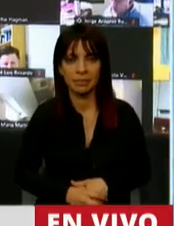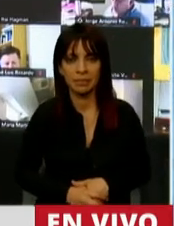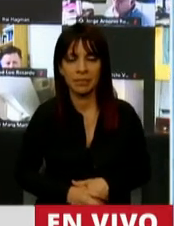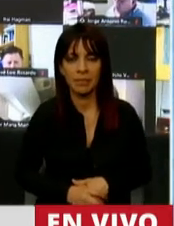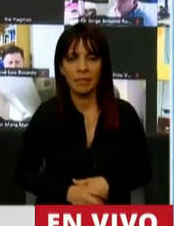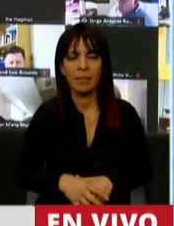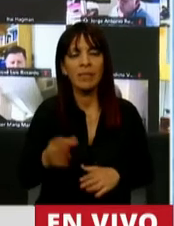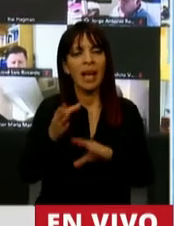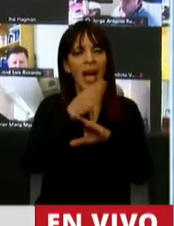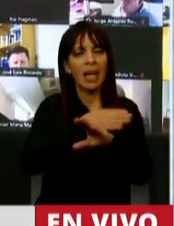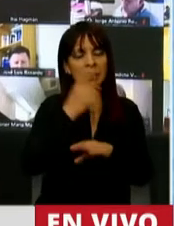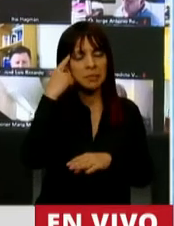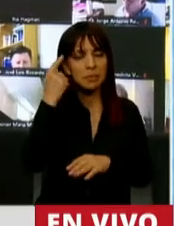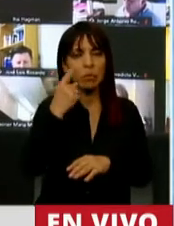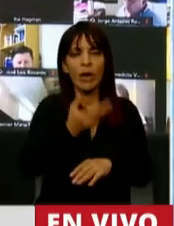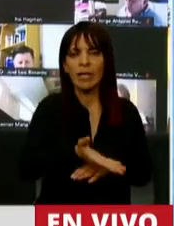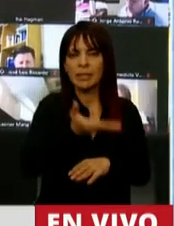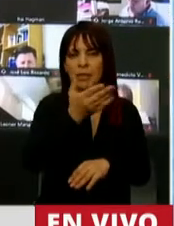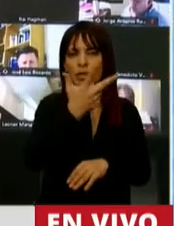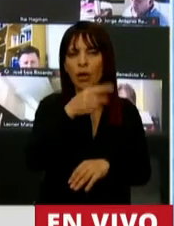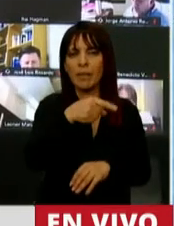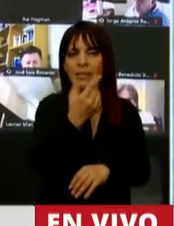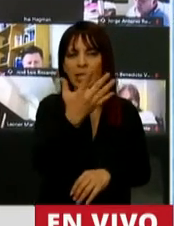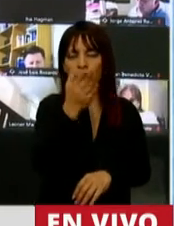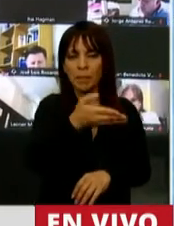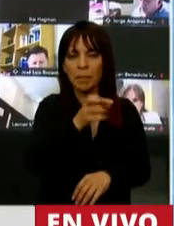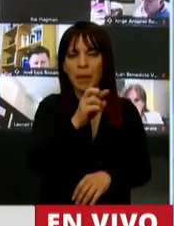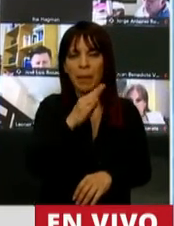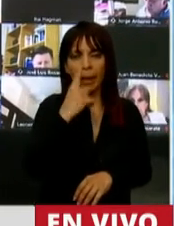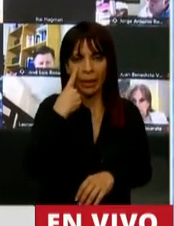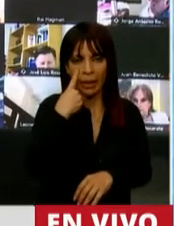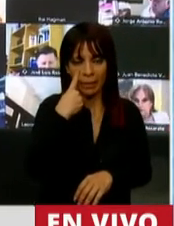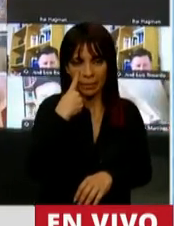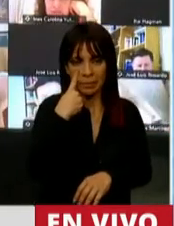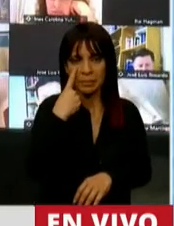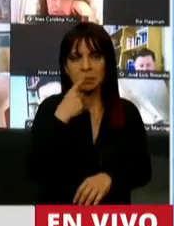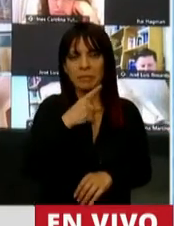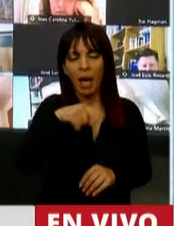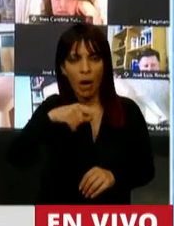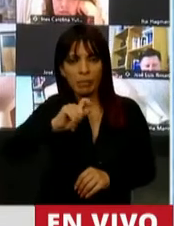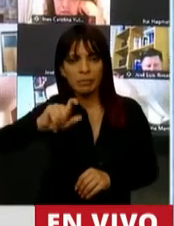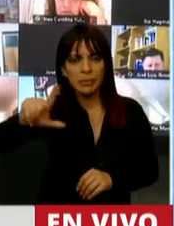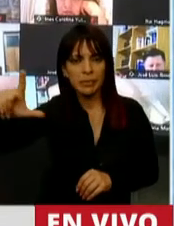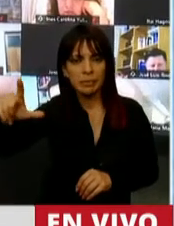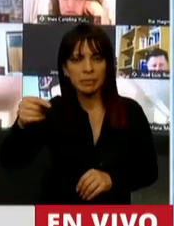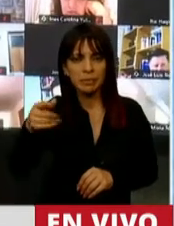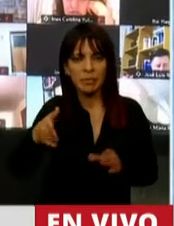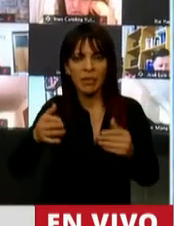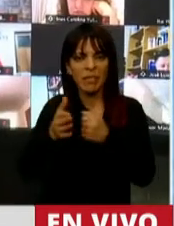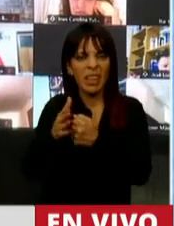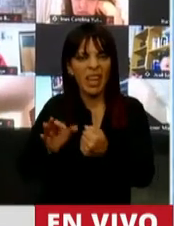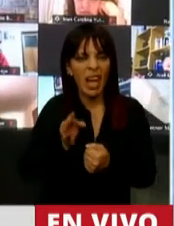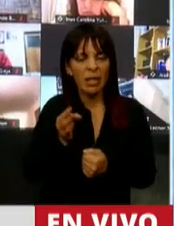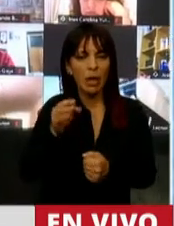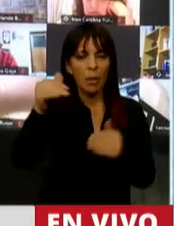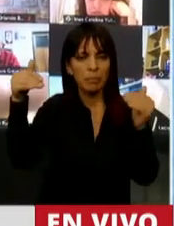Se previó un crecimiento del 3,5% del Producto Bruto Interno, señor presidente, y terminamos el año cayendo 3